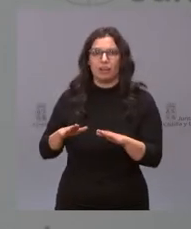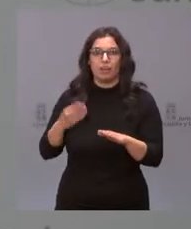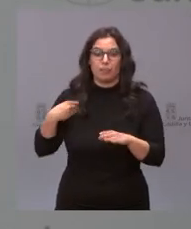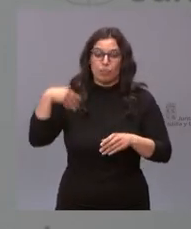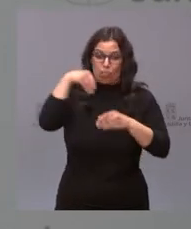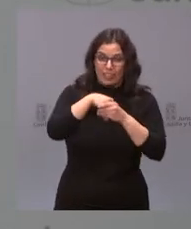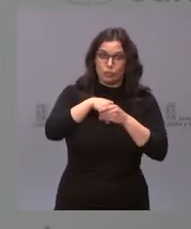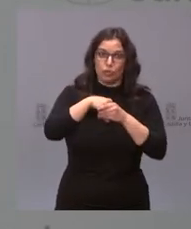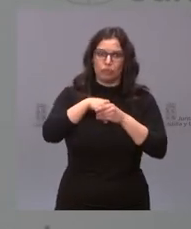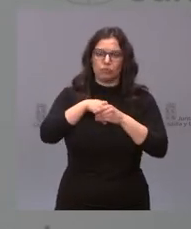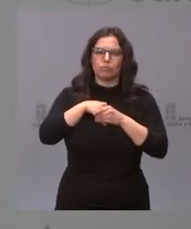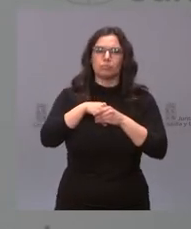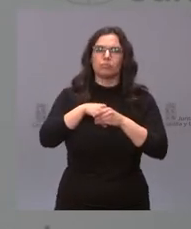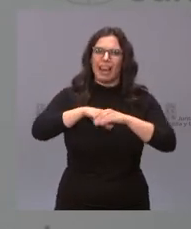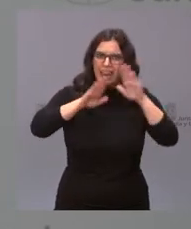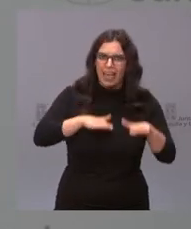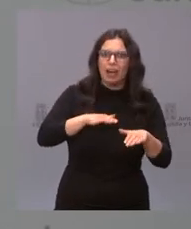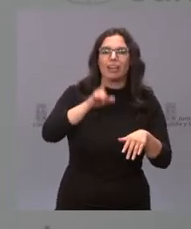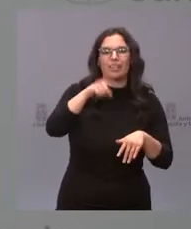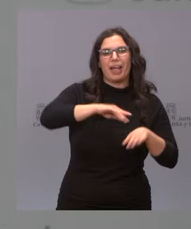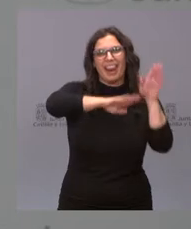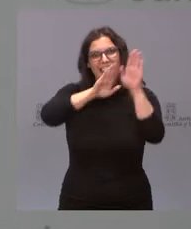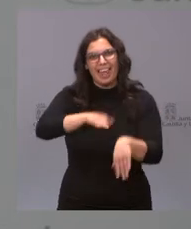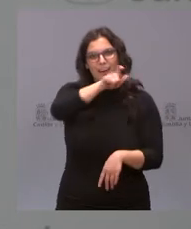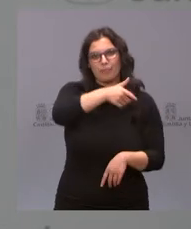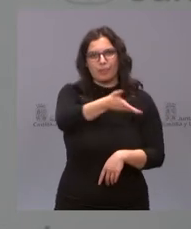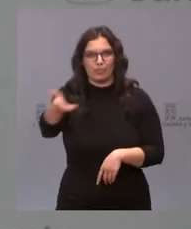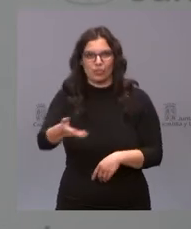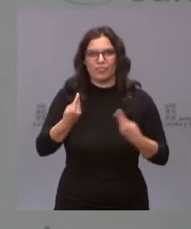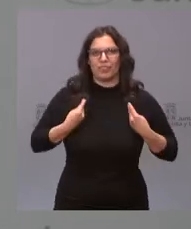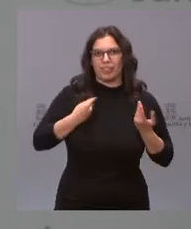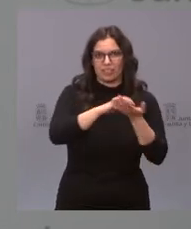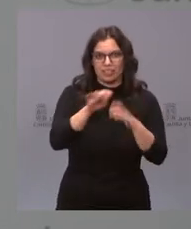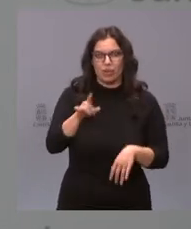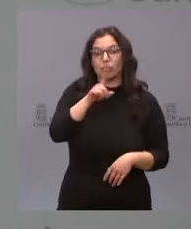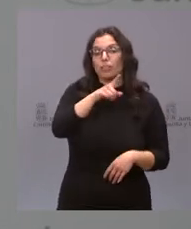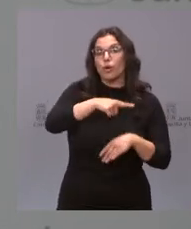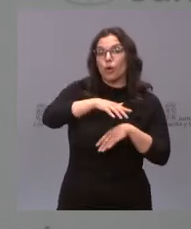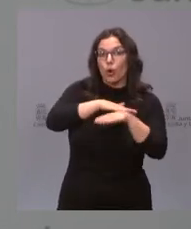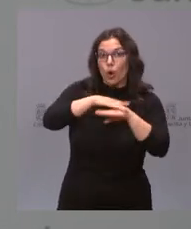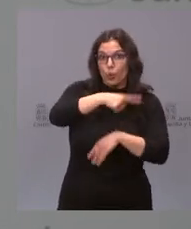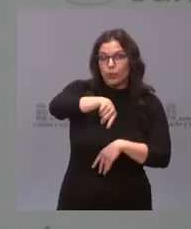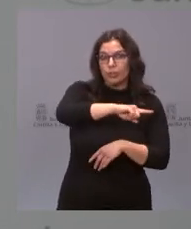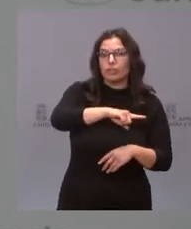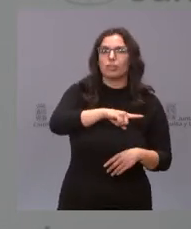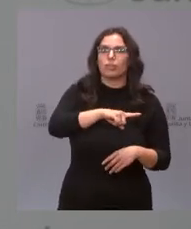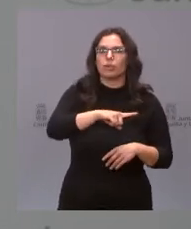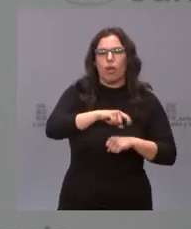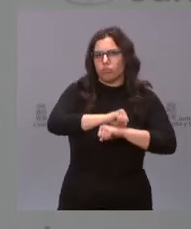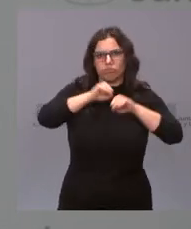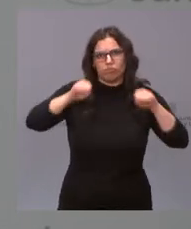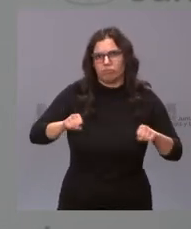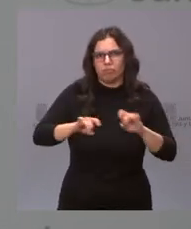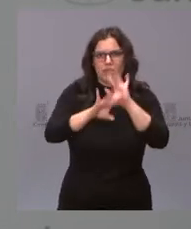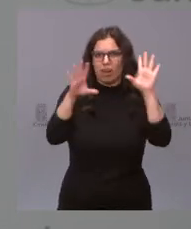socios de gobierno, sino sobre todo leal con los ciudadanos de Castilla y León. Es un gobierno que es claramente sólido, como